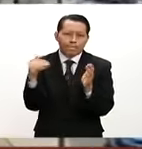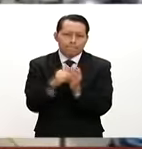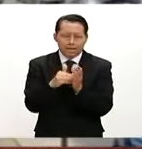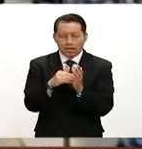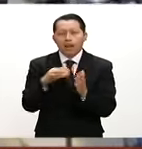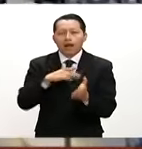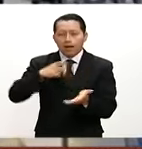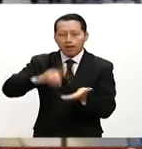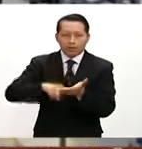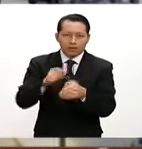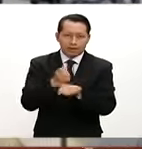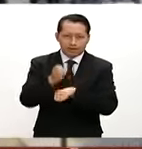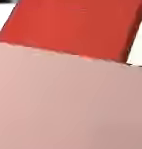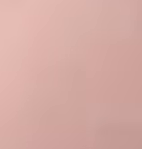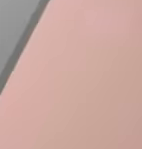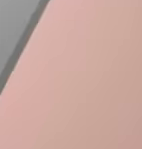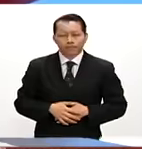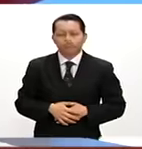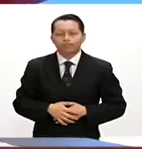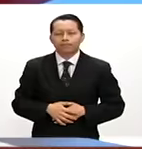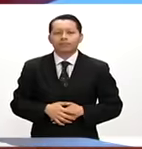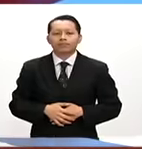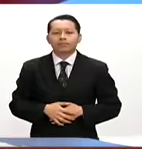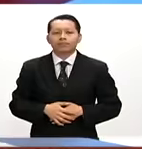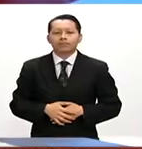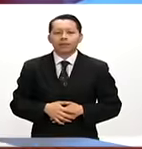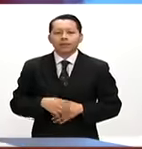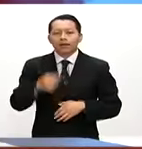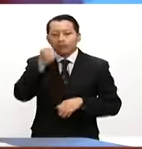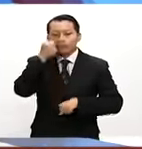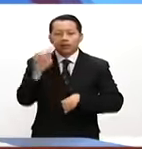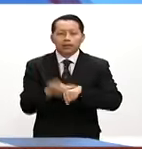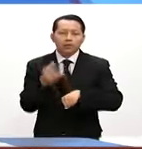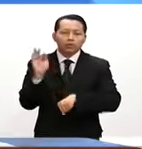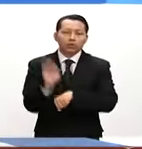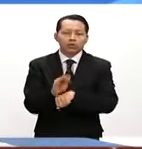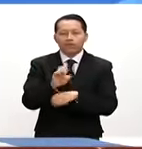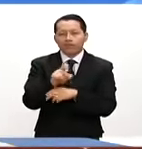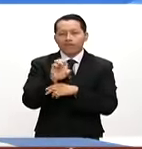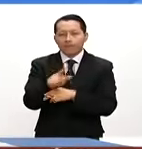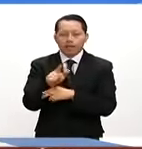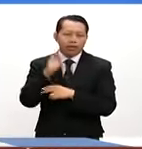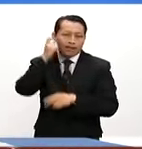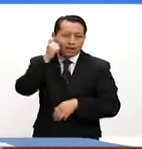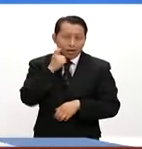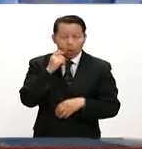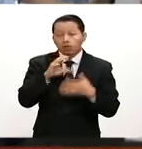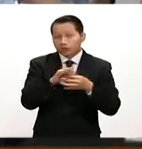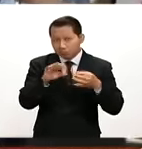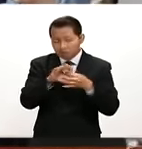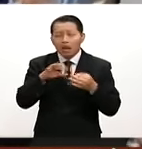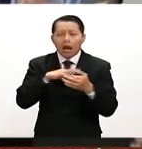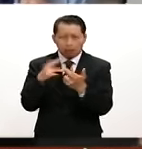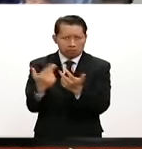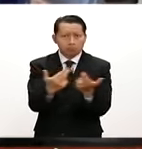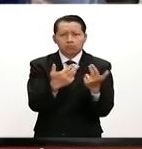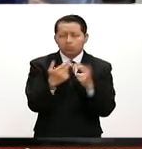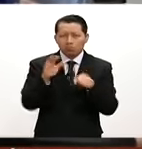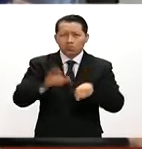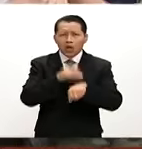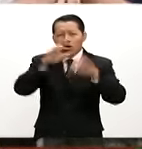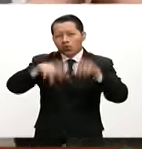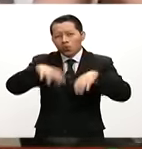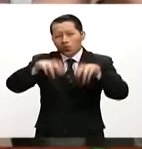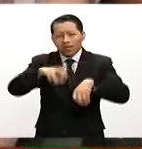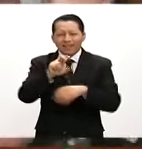en el Estado. La Secretaría de Protección Civil de Guerrero reportó daños materiales ocasionados por las lluvias registradas